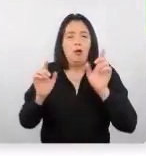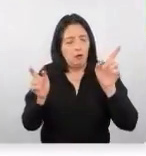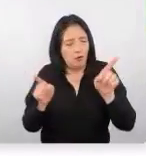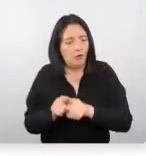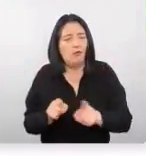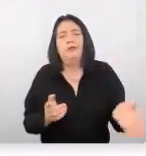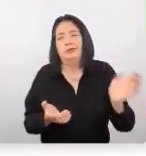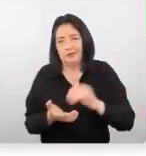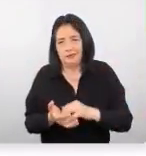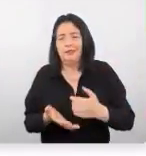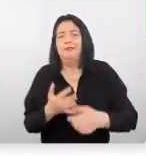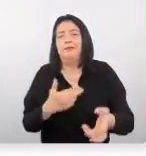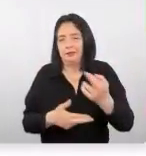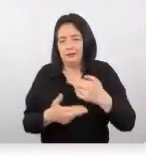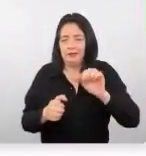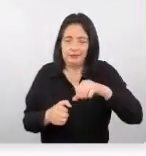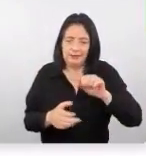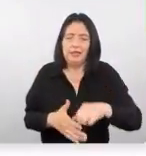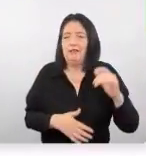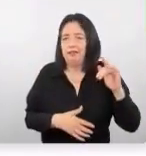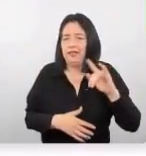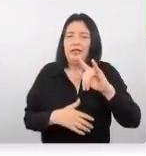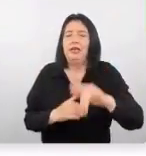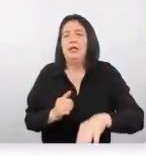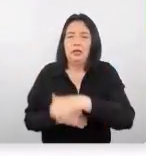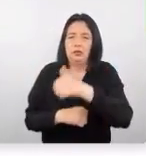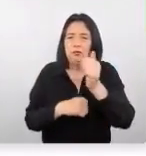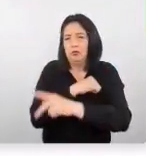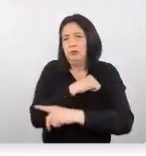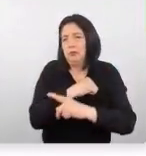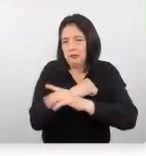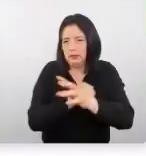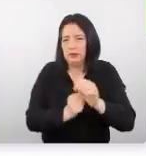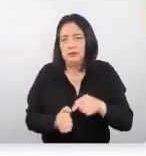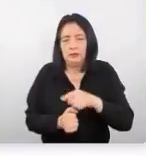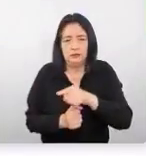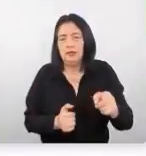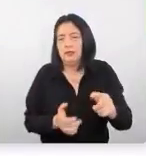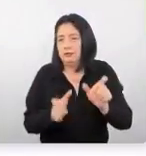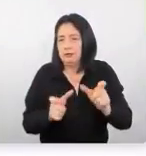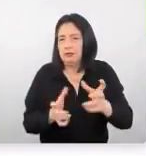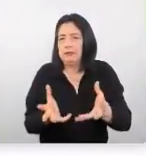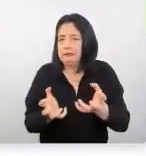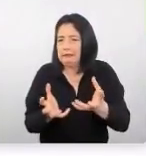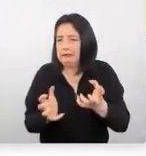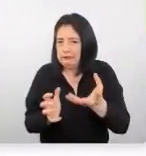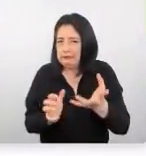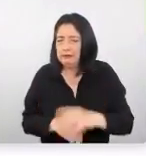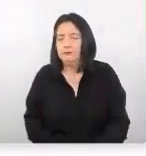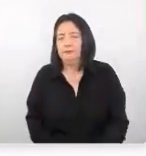regresar a viajar fuera que es algo que ellos están ansiando también